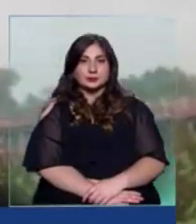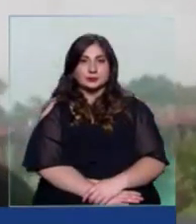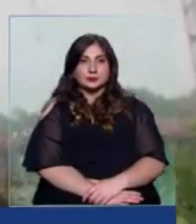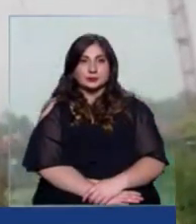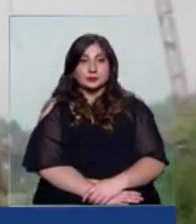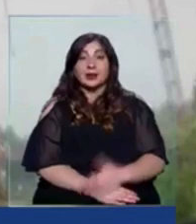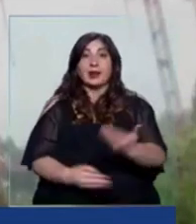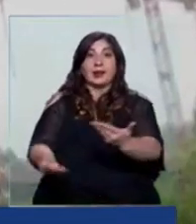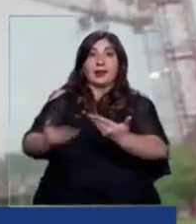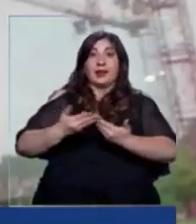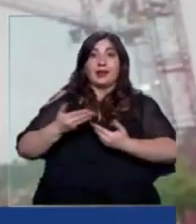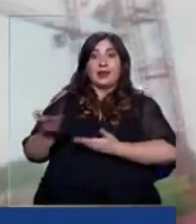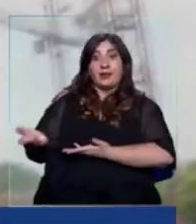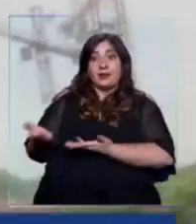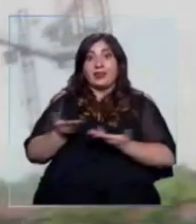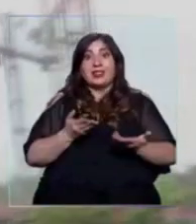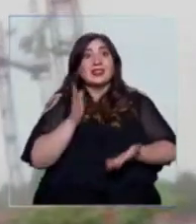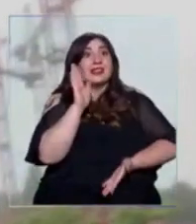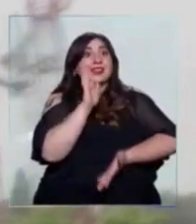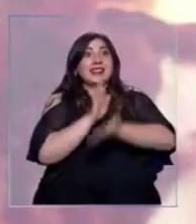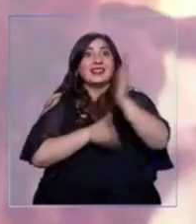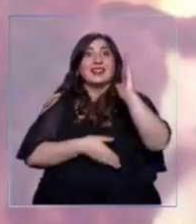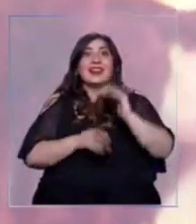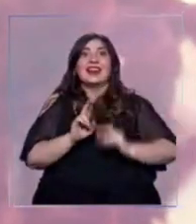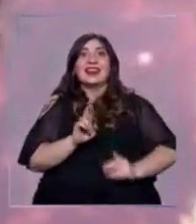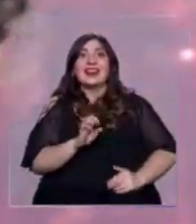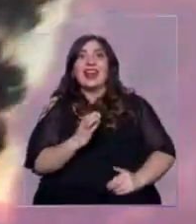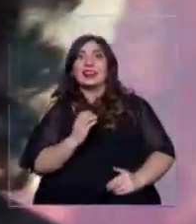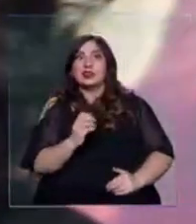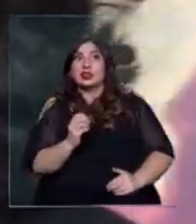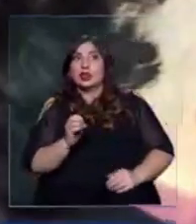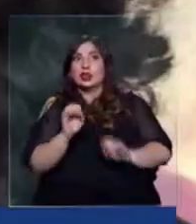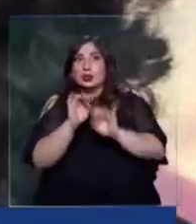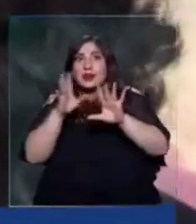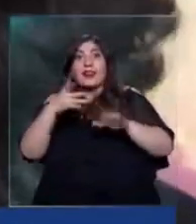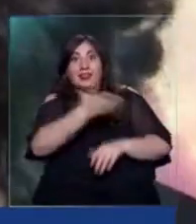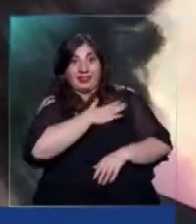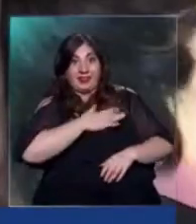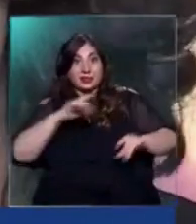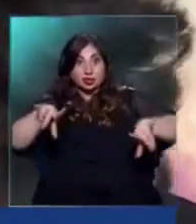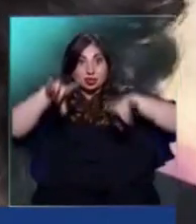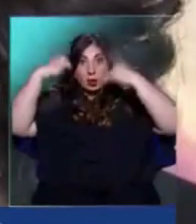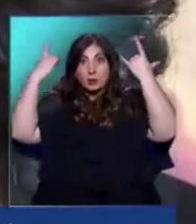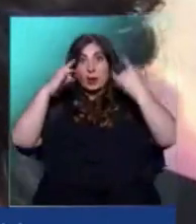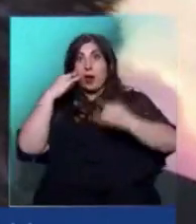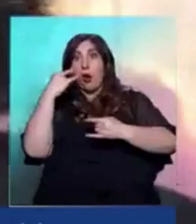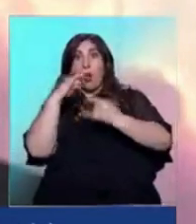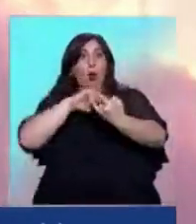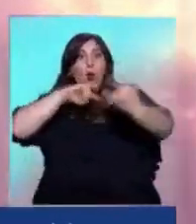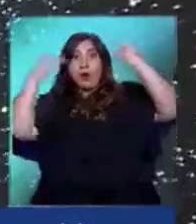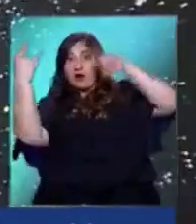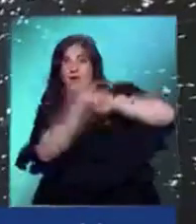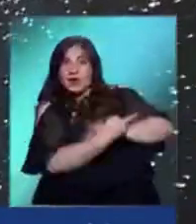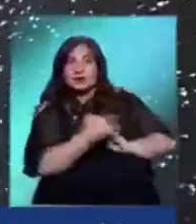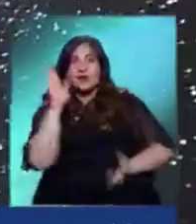Recibió una invitación para ir a un reactor nuclear. ¿Quieres sorprenderte con el universo? Vamos a ver.